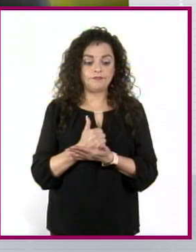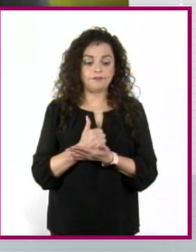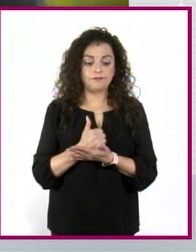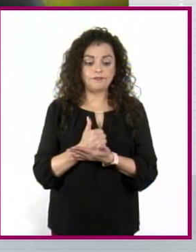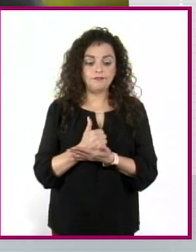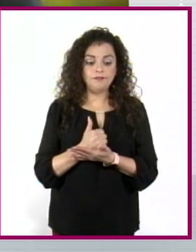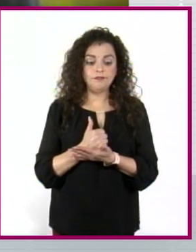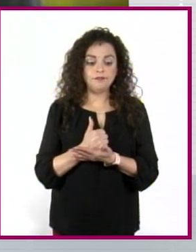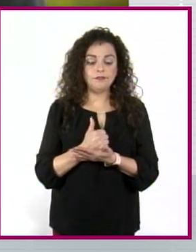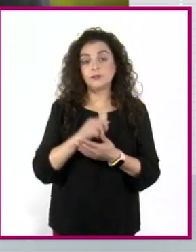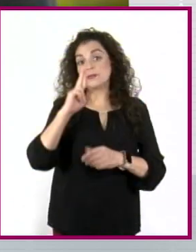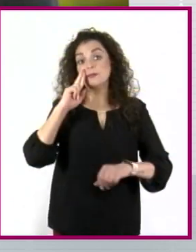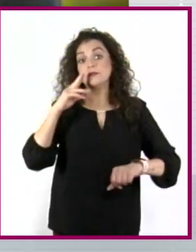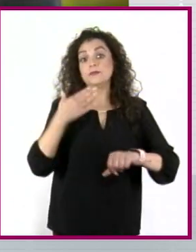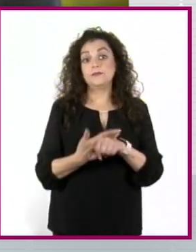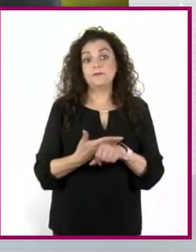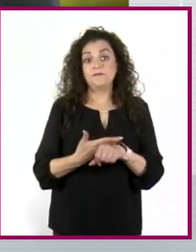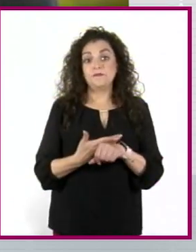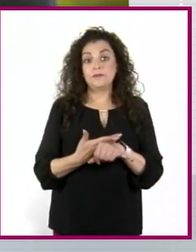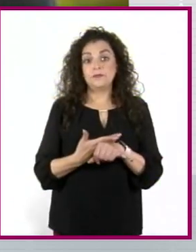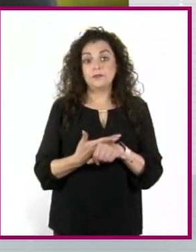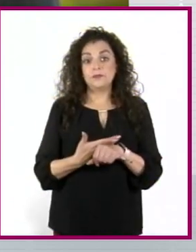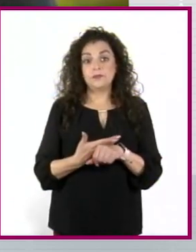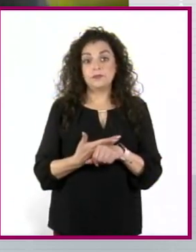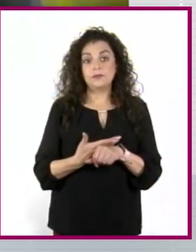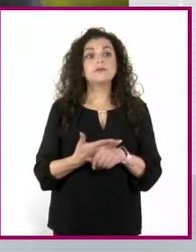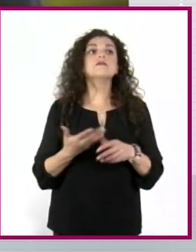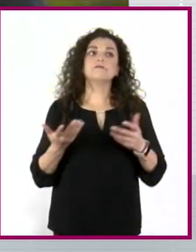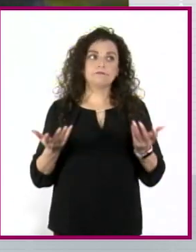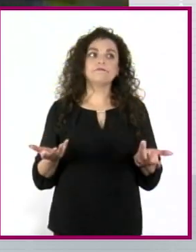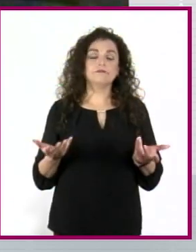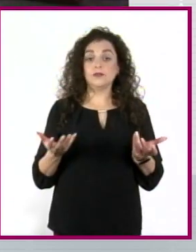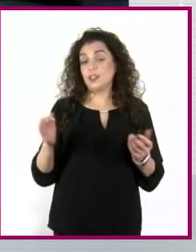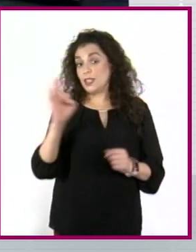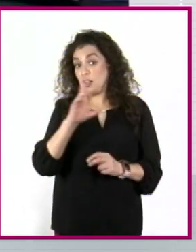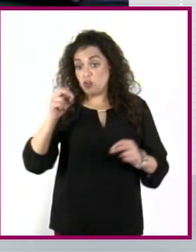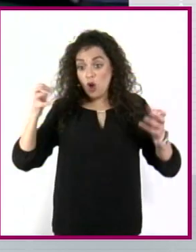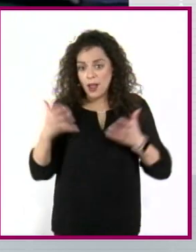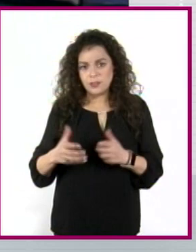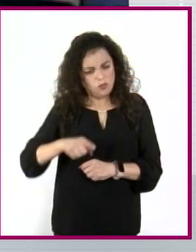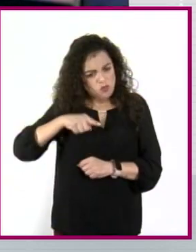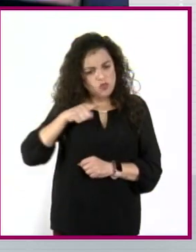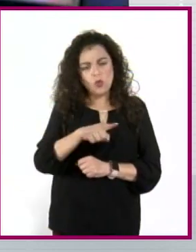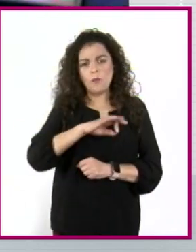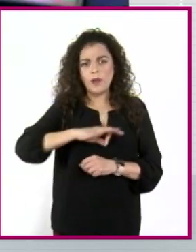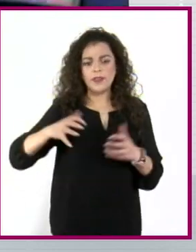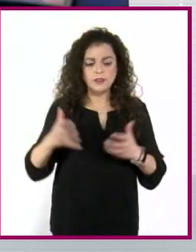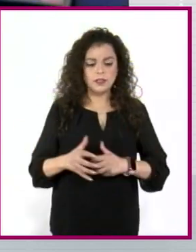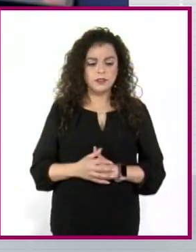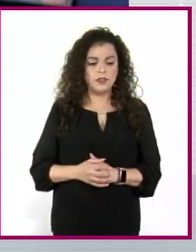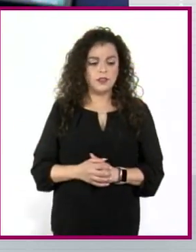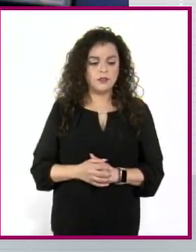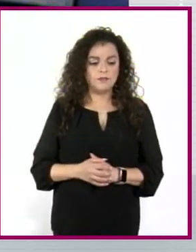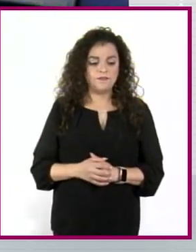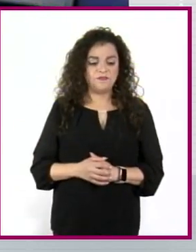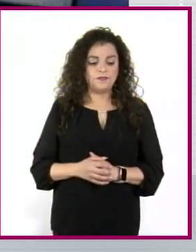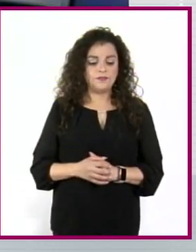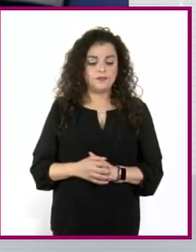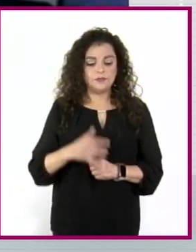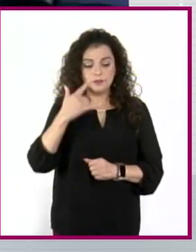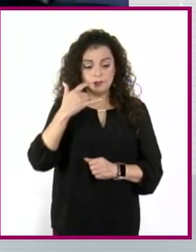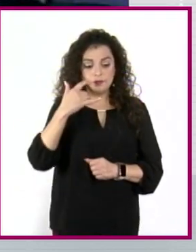hacerte responsable al grado de, si no se hace, hacerlo tú. Primeramente, trabajo en huertos caseros cosechando esfuerzo.